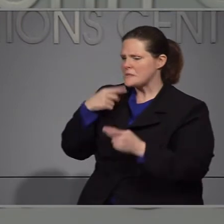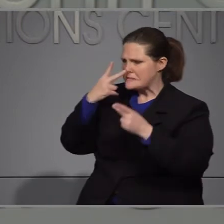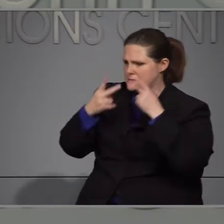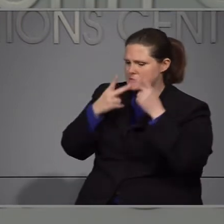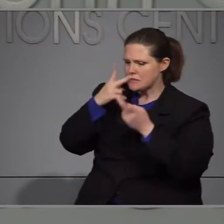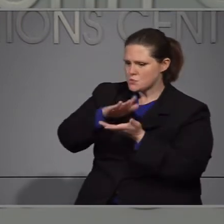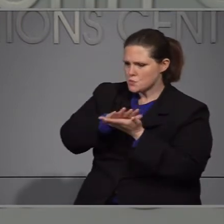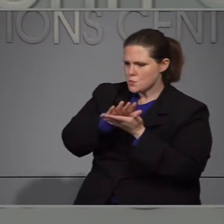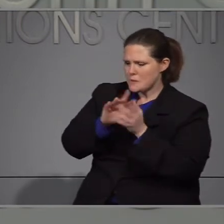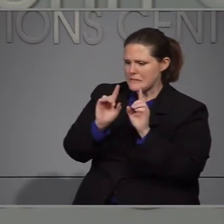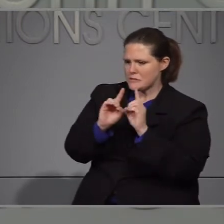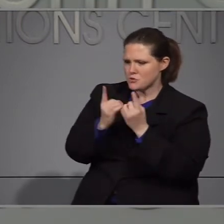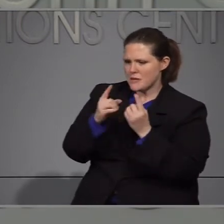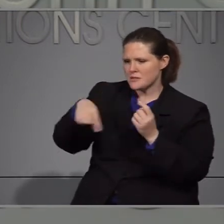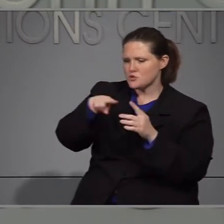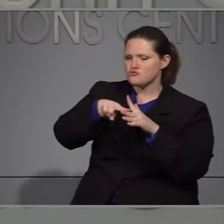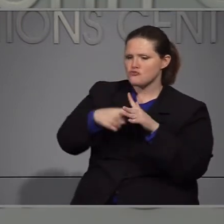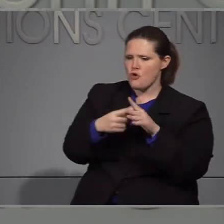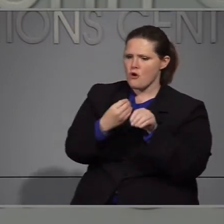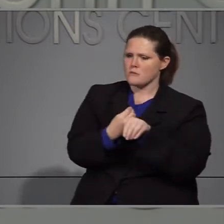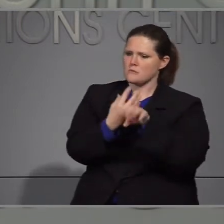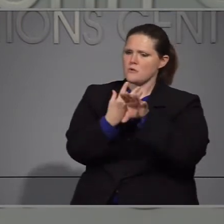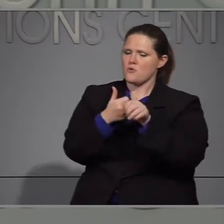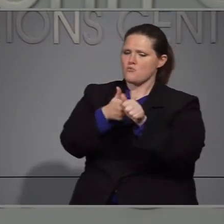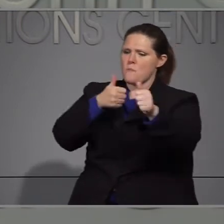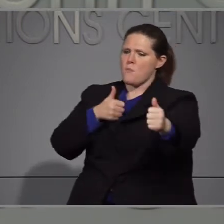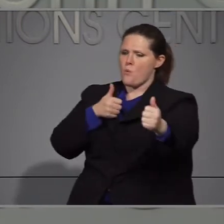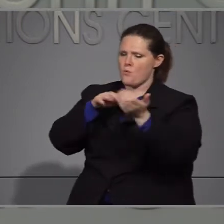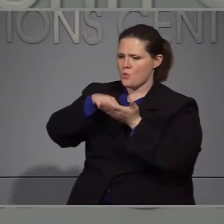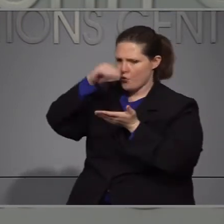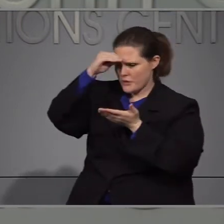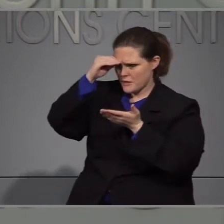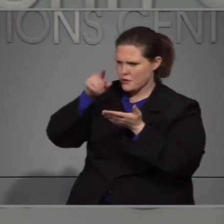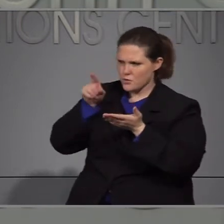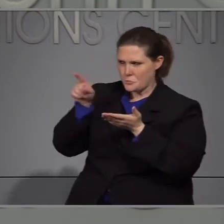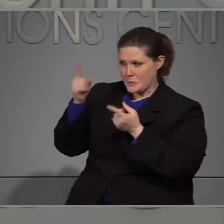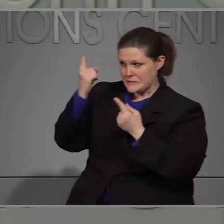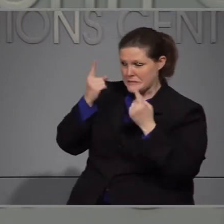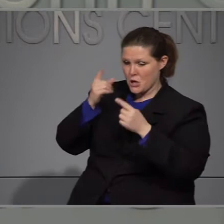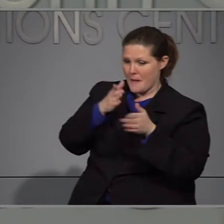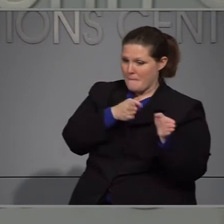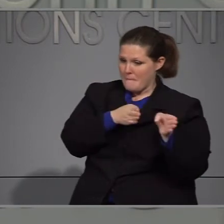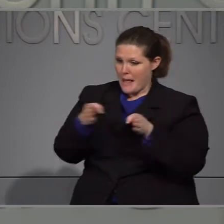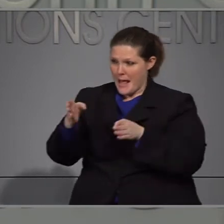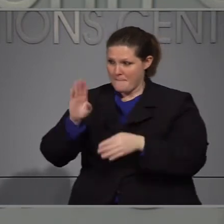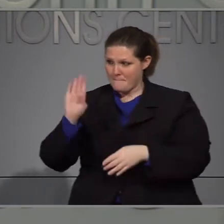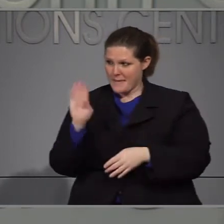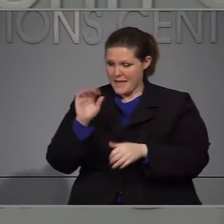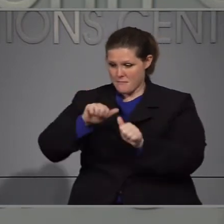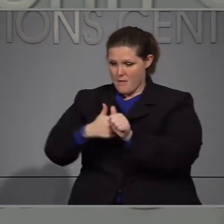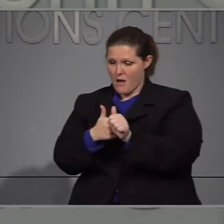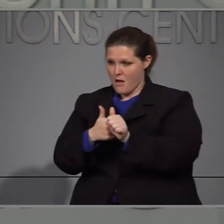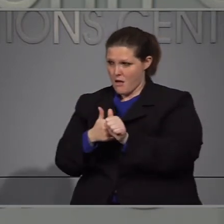Estamos viendo. El que más escuelas están eligiendo la instrucción a distancia.